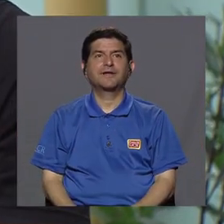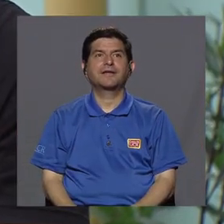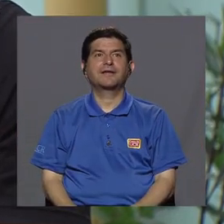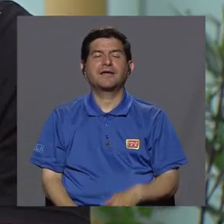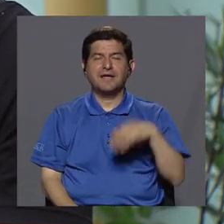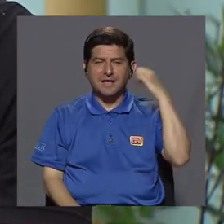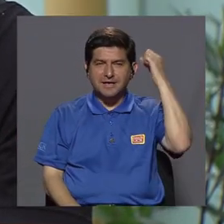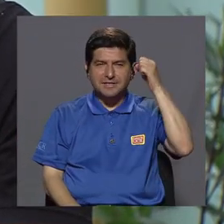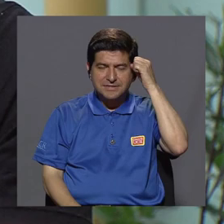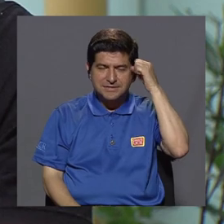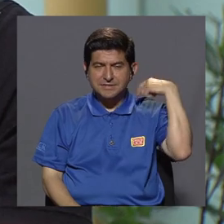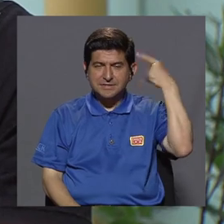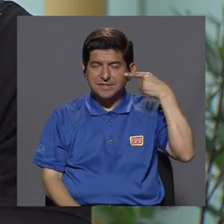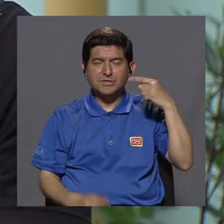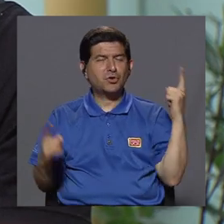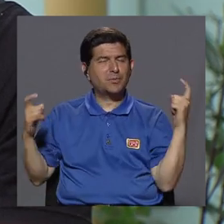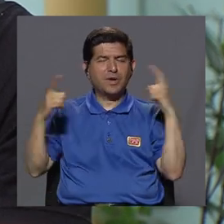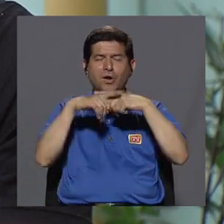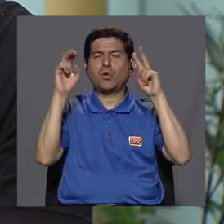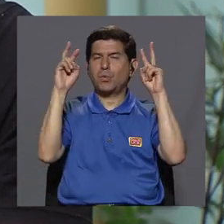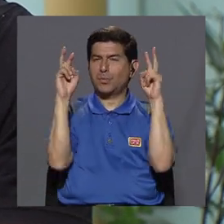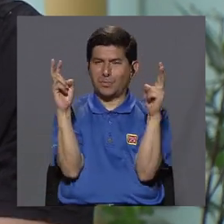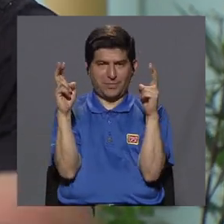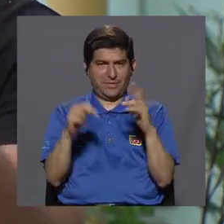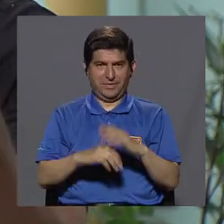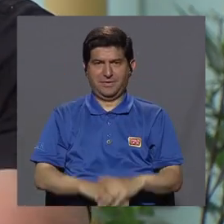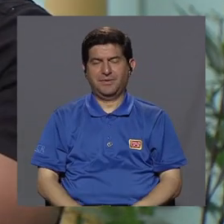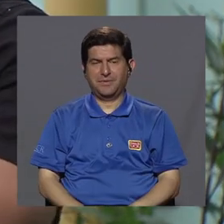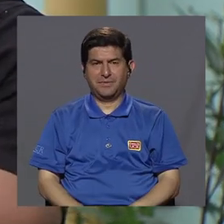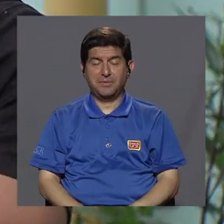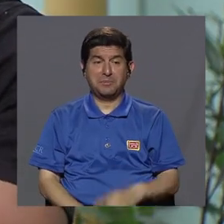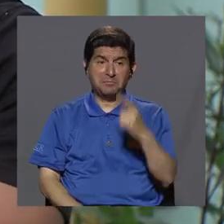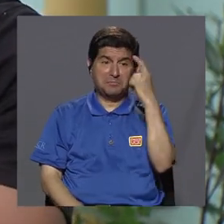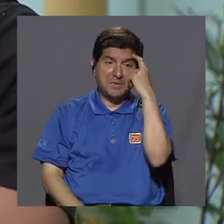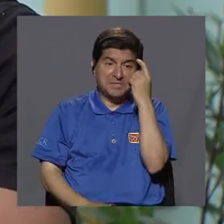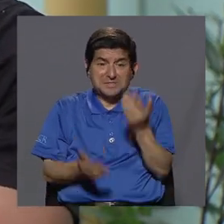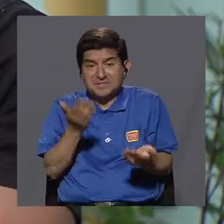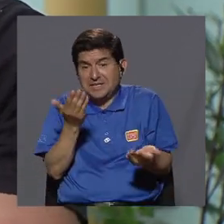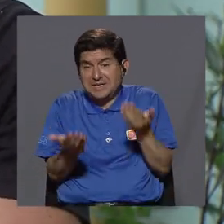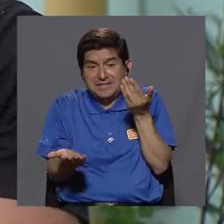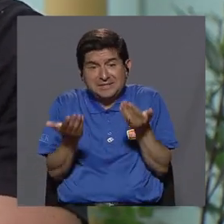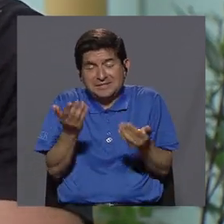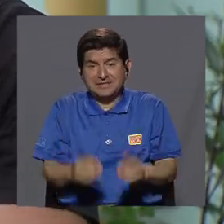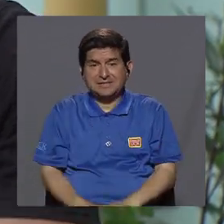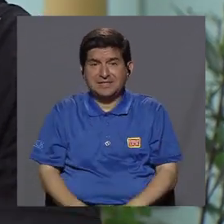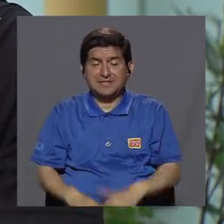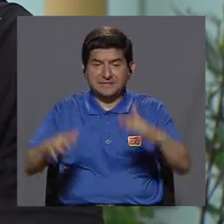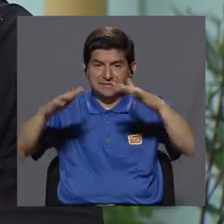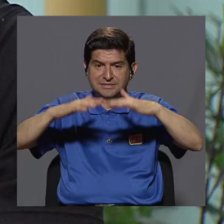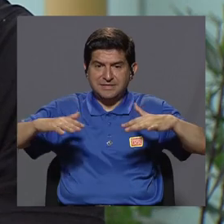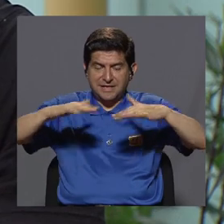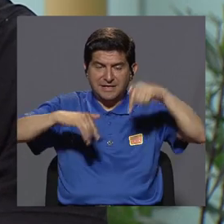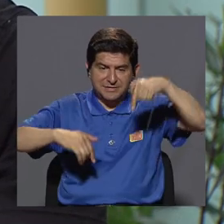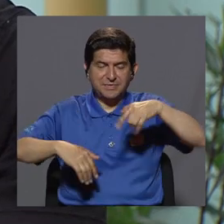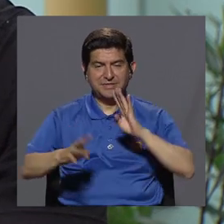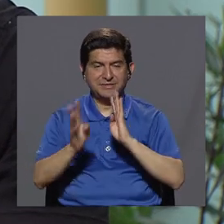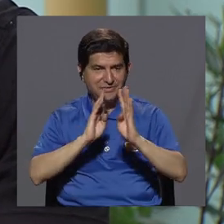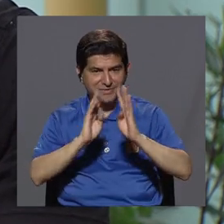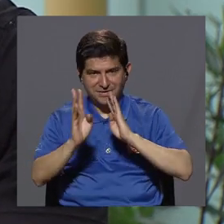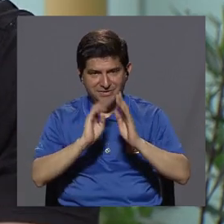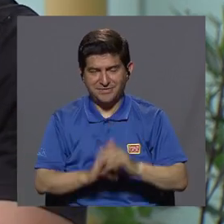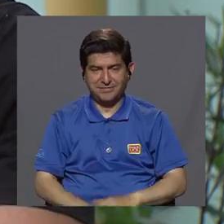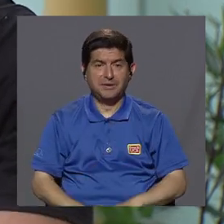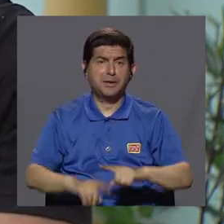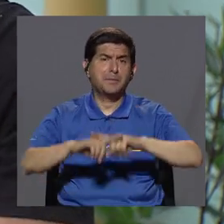el tema de síndrome de demenciales es muy complejo, ¿verdad? Muy complejo para, digamos, para el espacio que ahorita